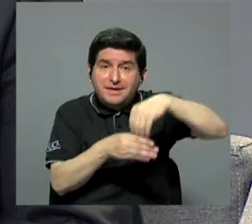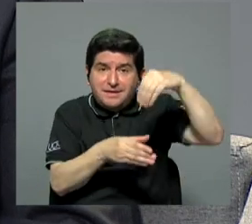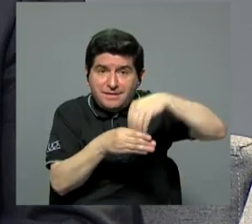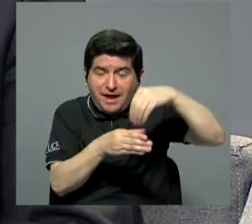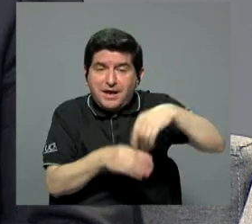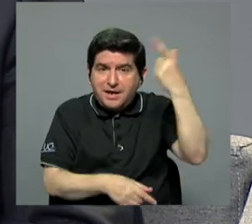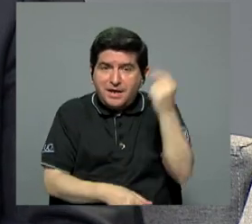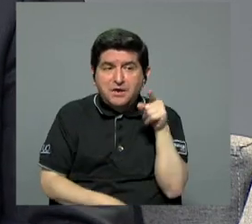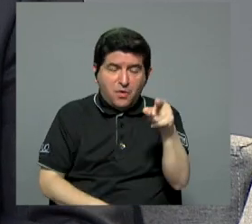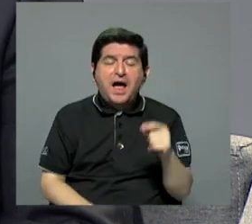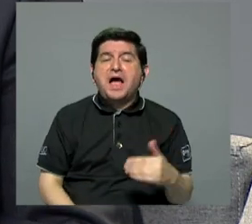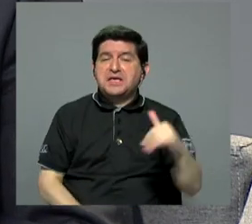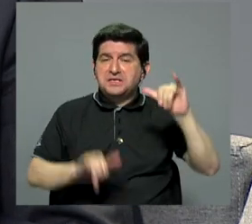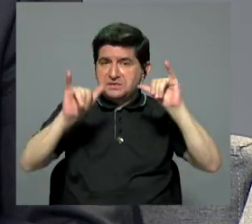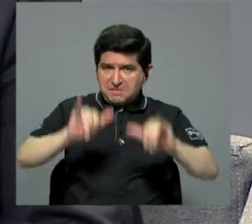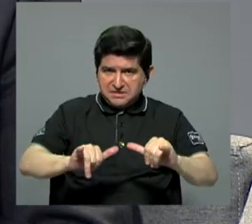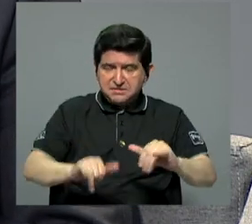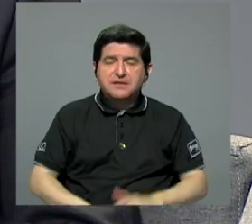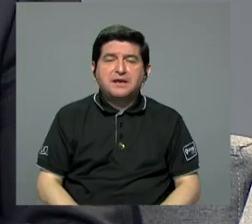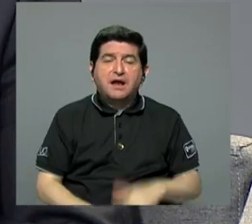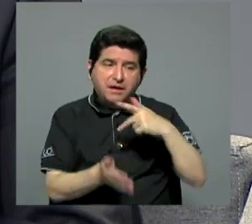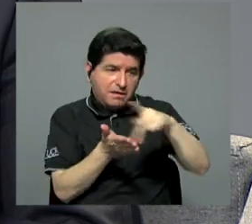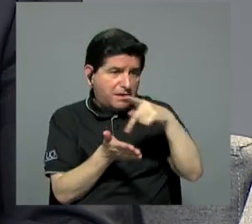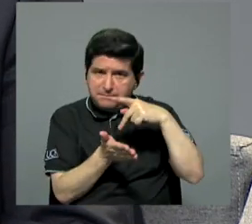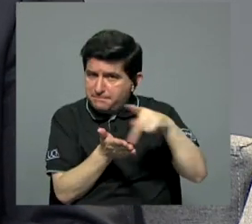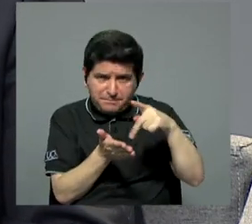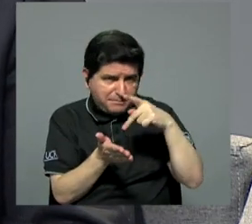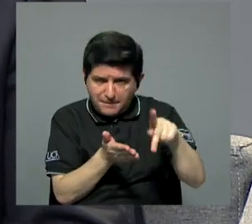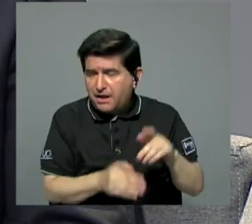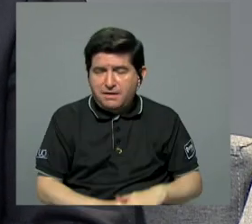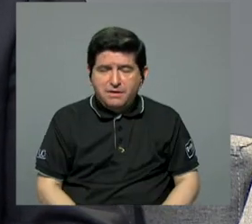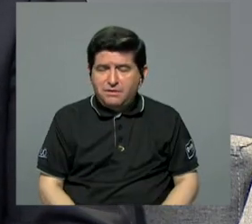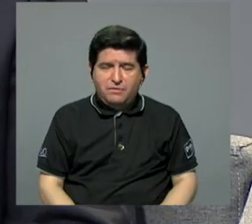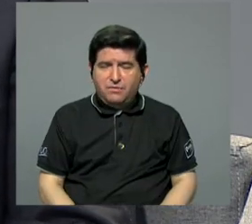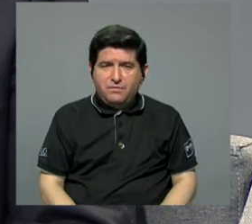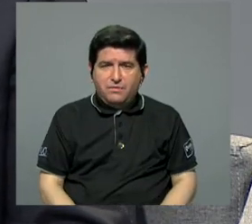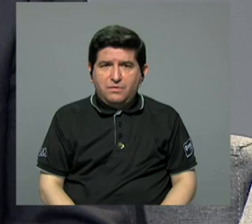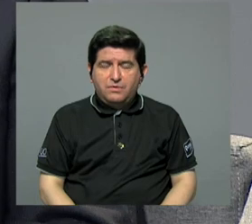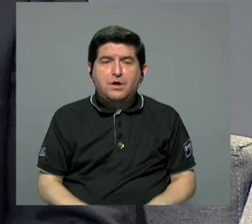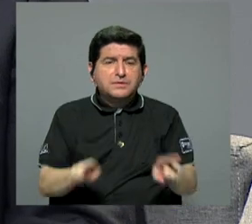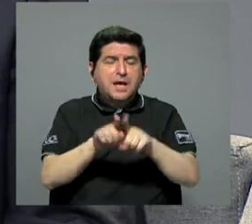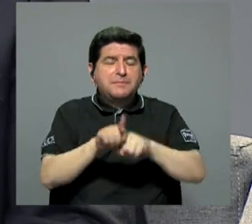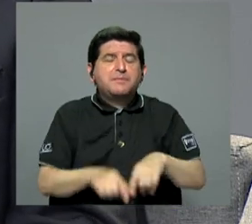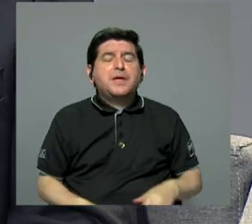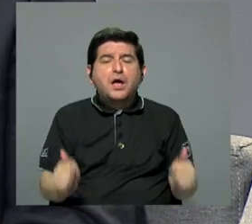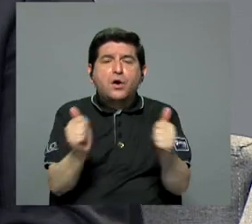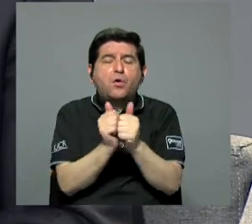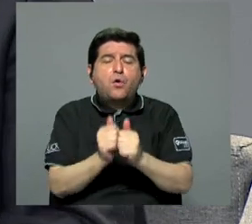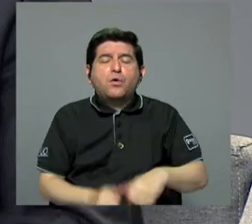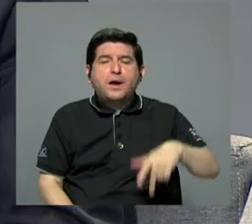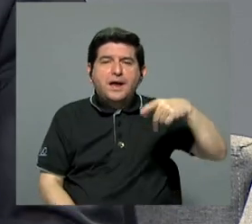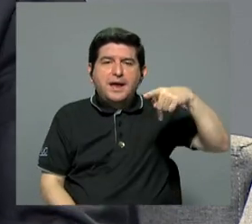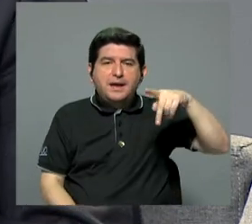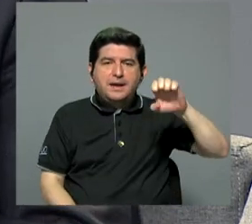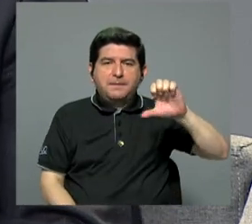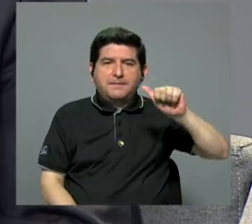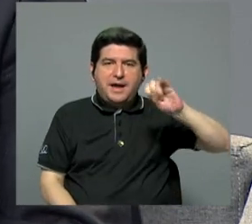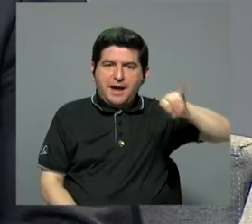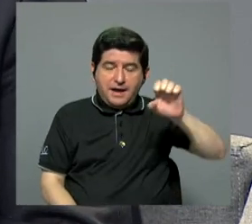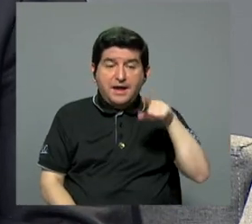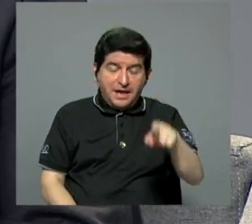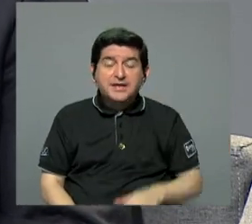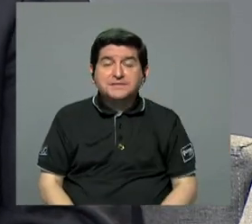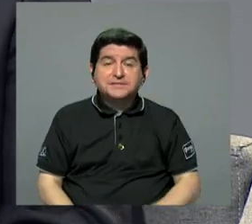porque ahí está el dinero a nivel tarifario, a nivel de peajes. Esa sería la forma de revivir